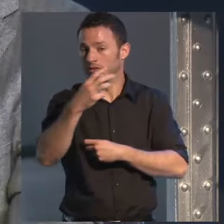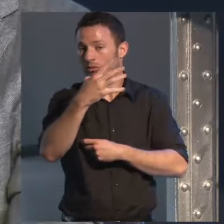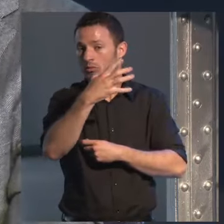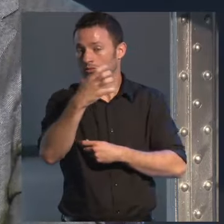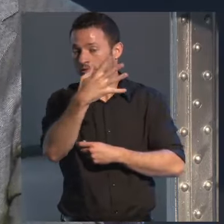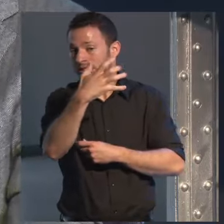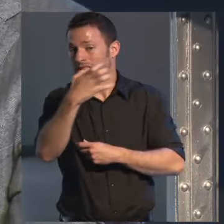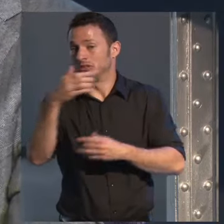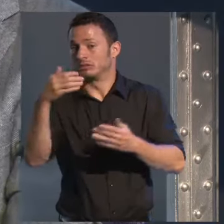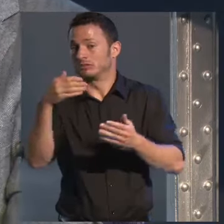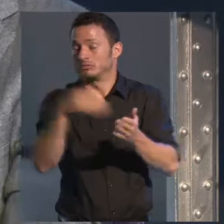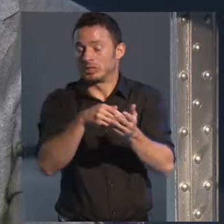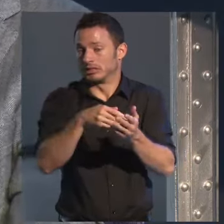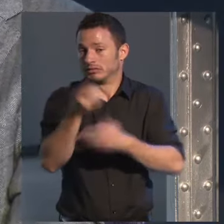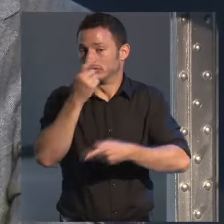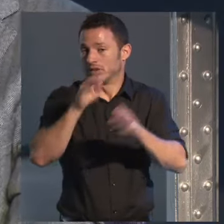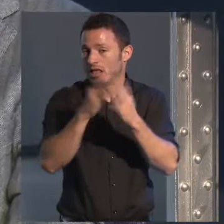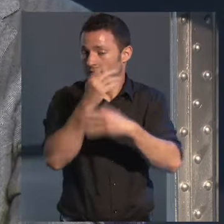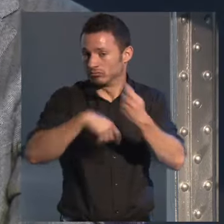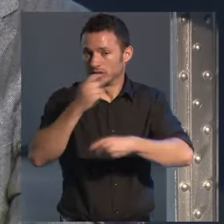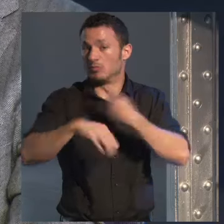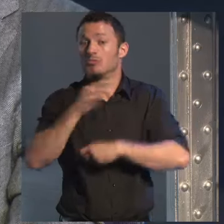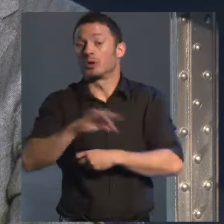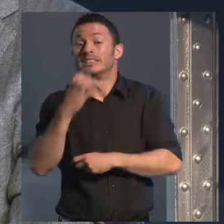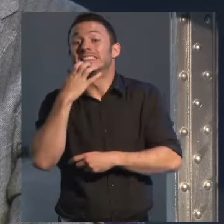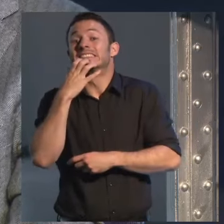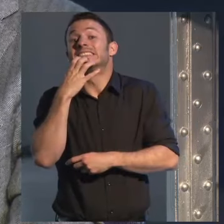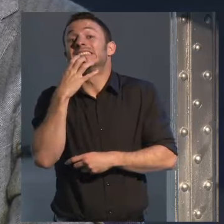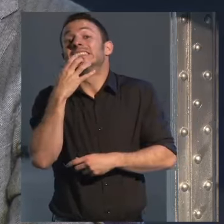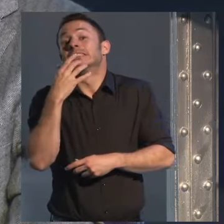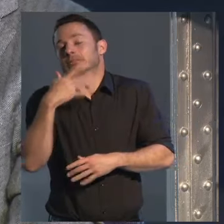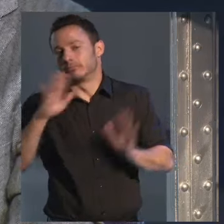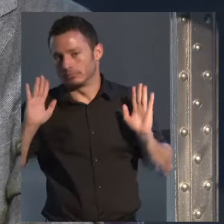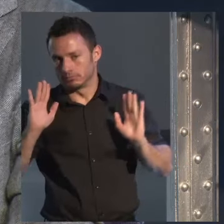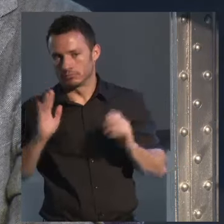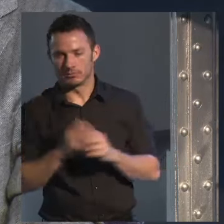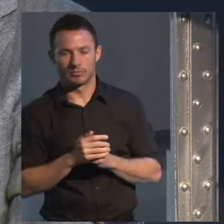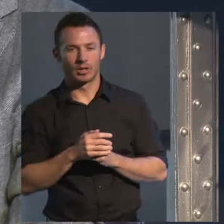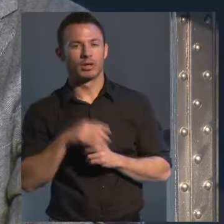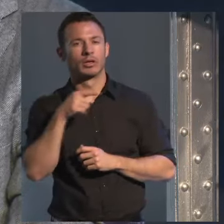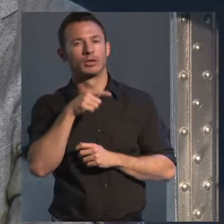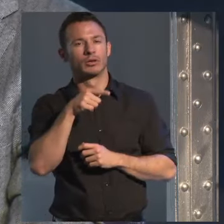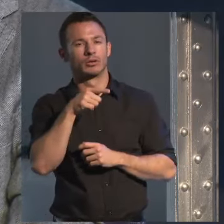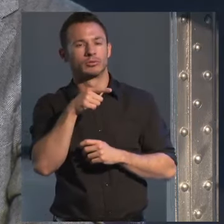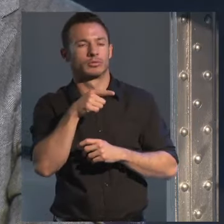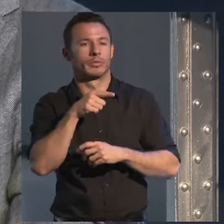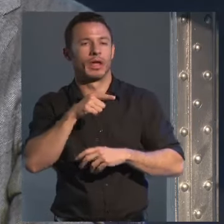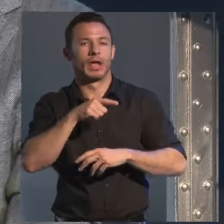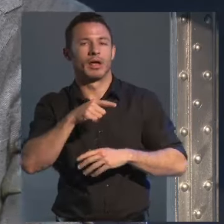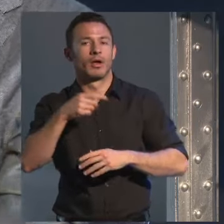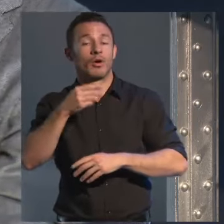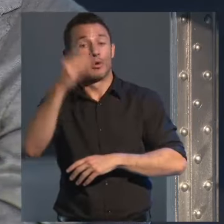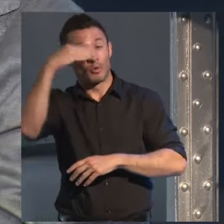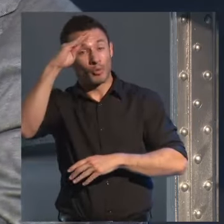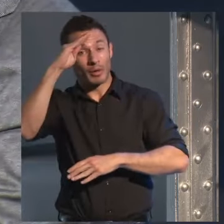novela mía si fuera posible venderlo y nunca te has planteado vivir fuera de La Habana te lo pregunto